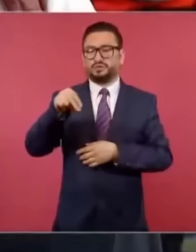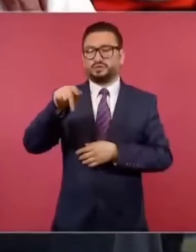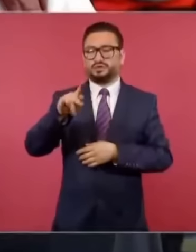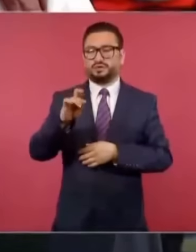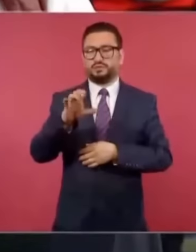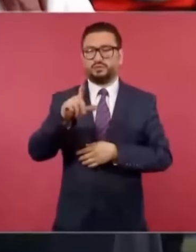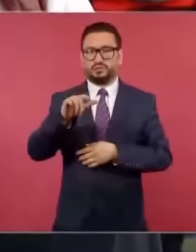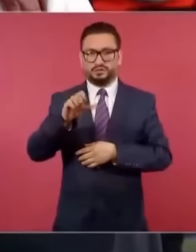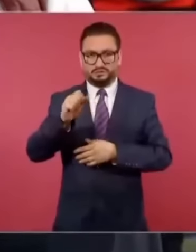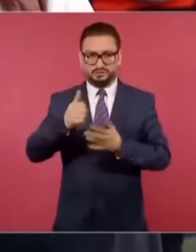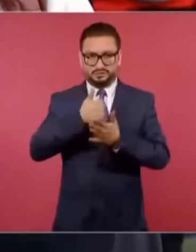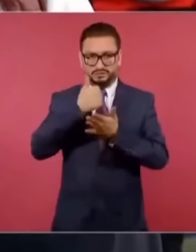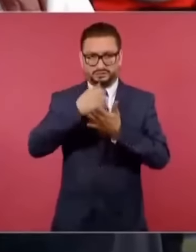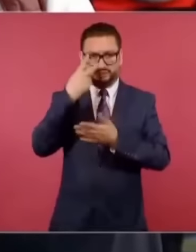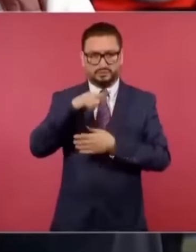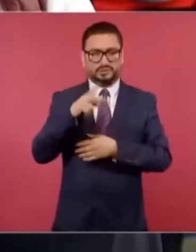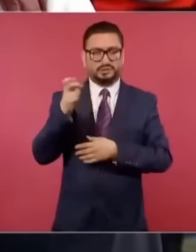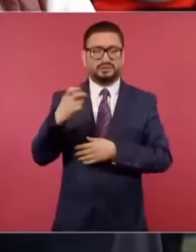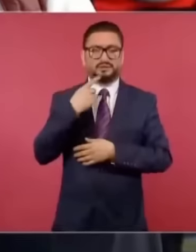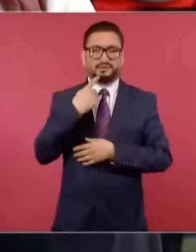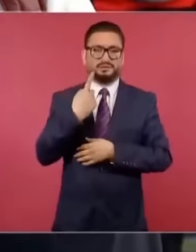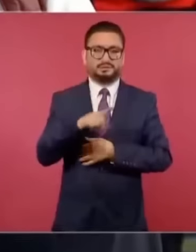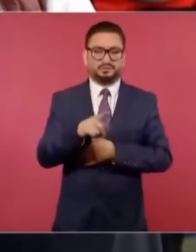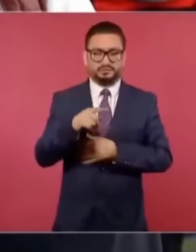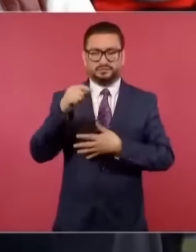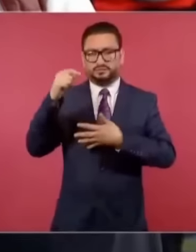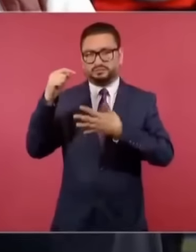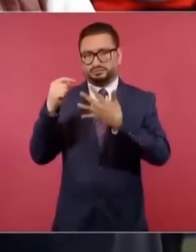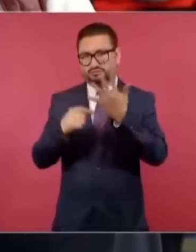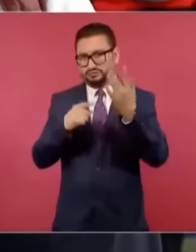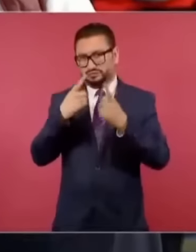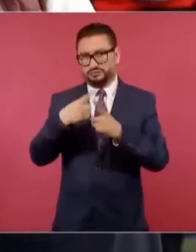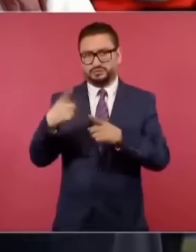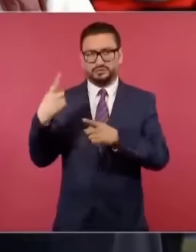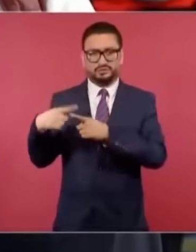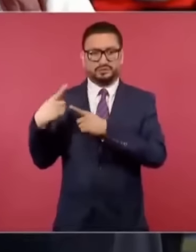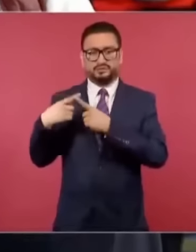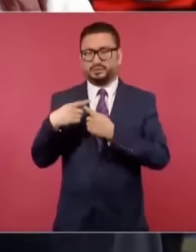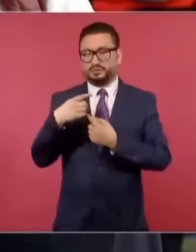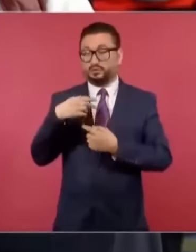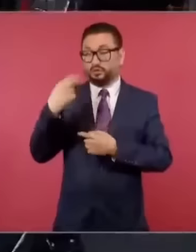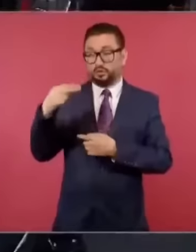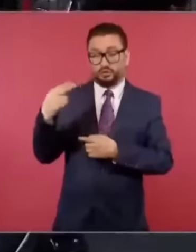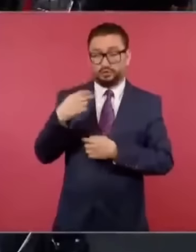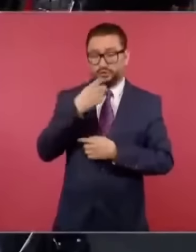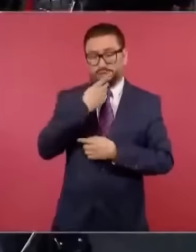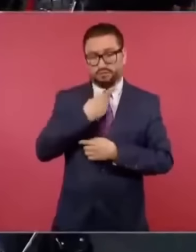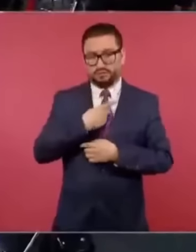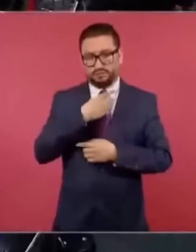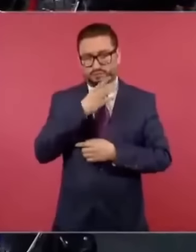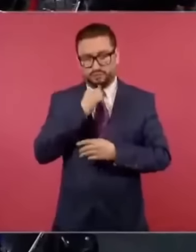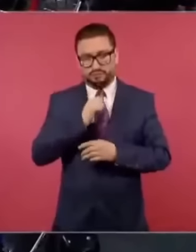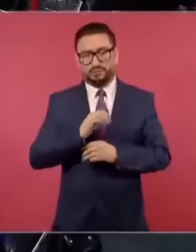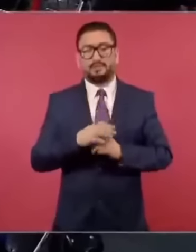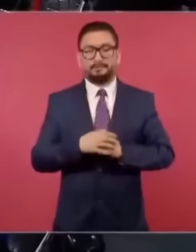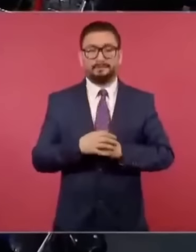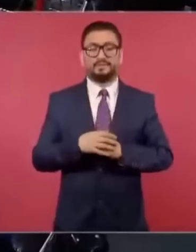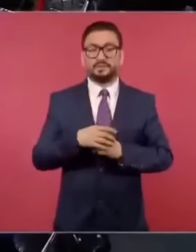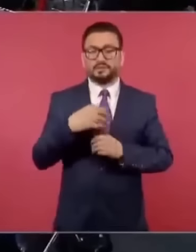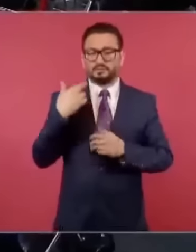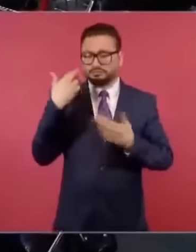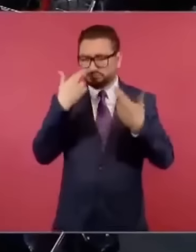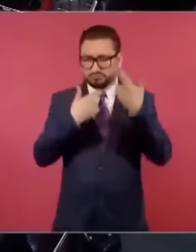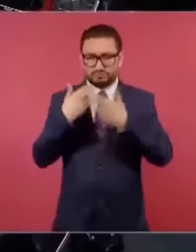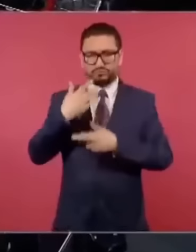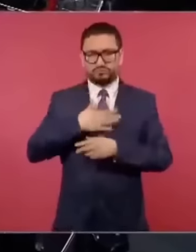Ciudad de México. Esta denuncia, estas denuncias más bien que fueron anónimas, fueron revisadas